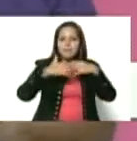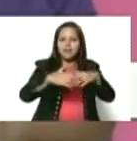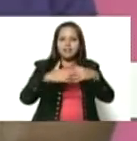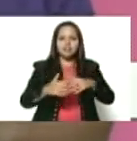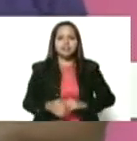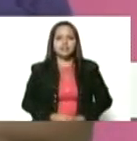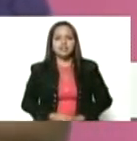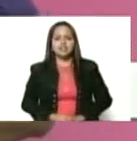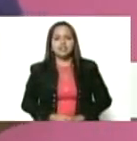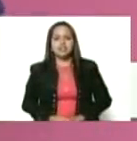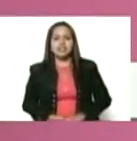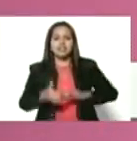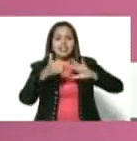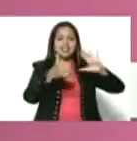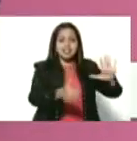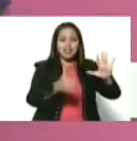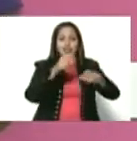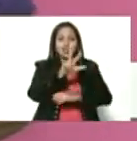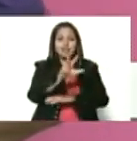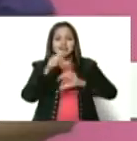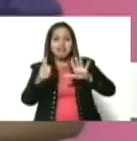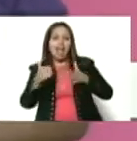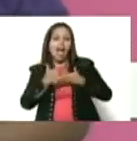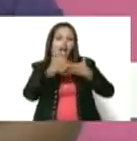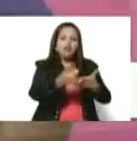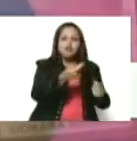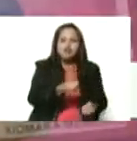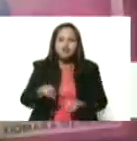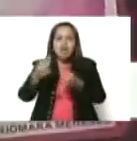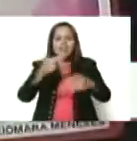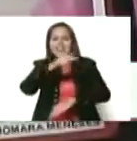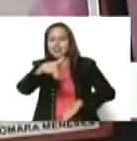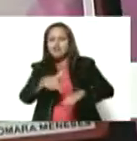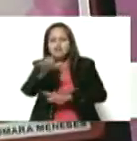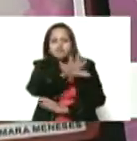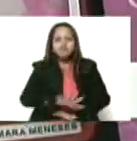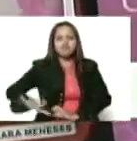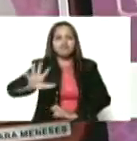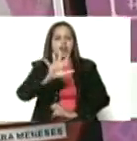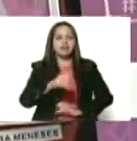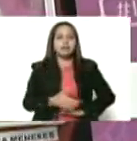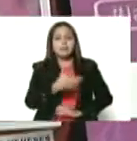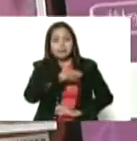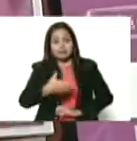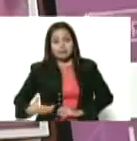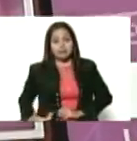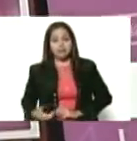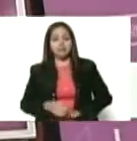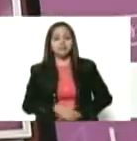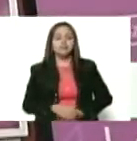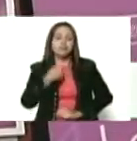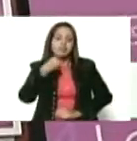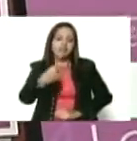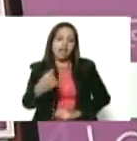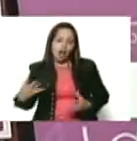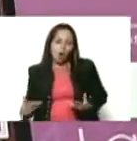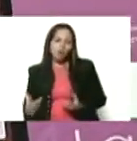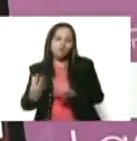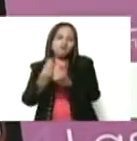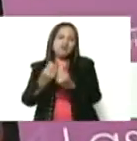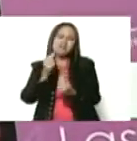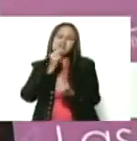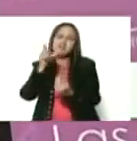636 créditos que vamos a entregar a nivel nacional. Pero, presidente, aquí también quiero decirle que nos acompaña